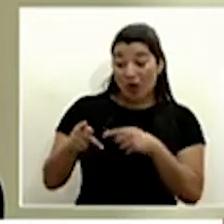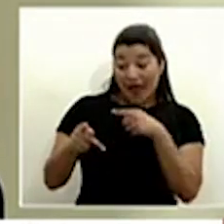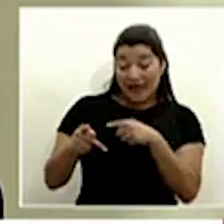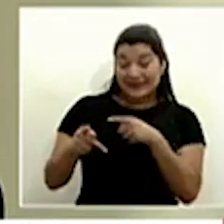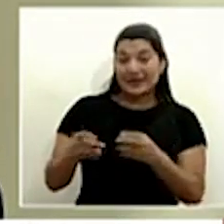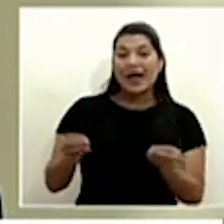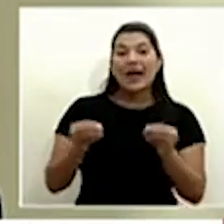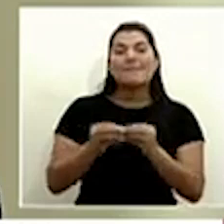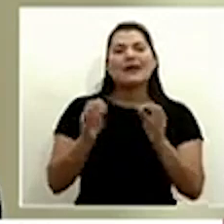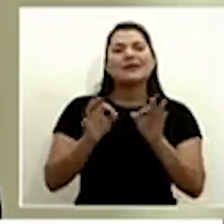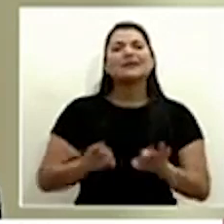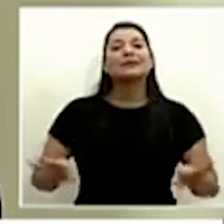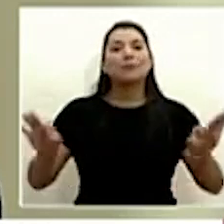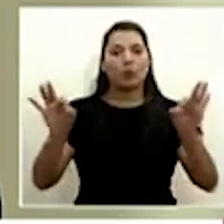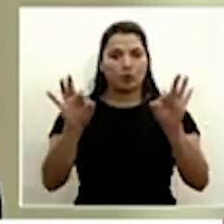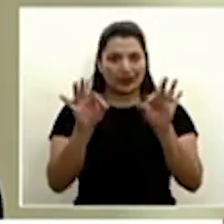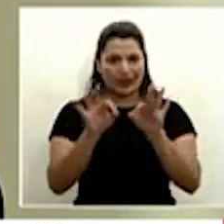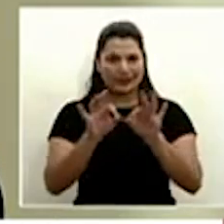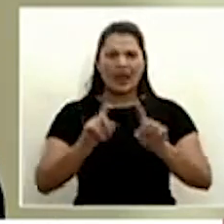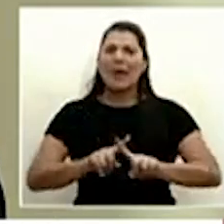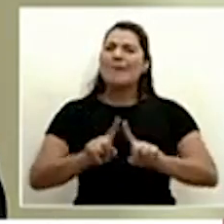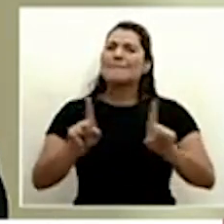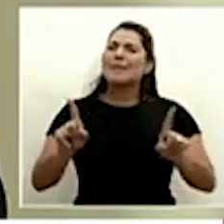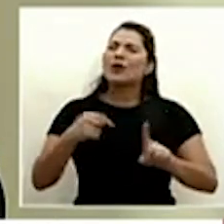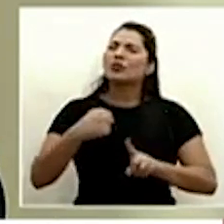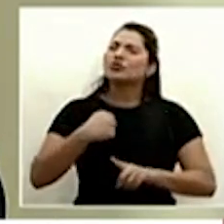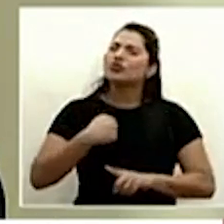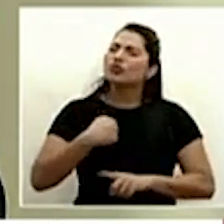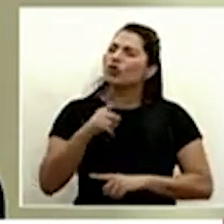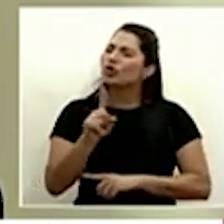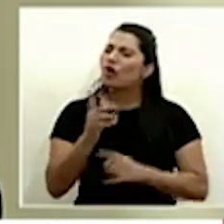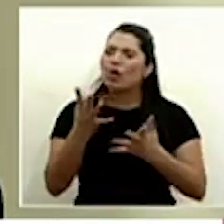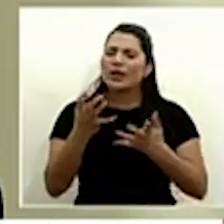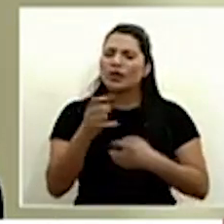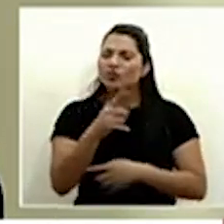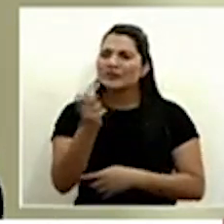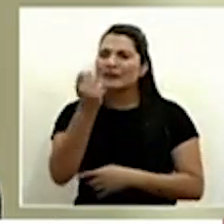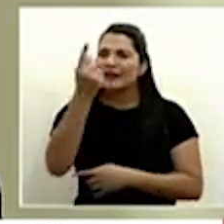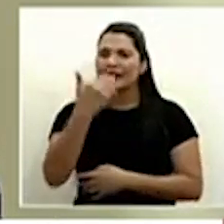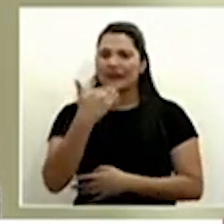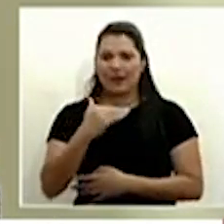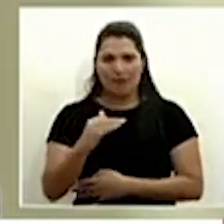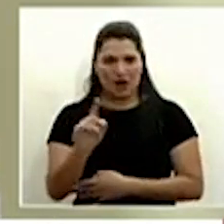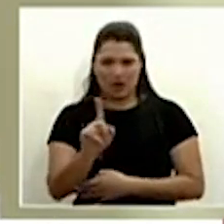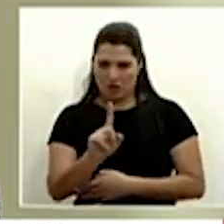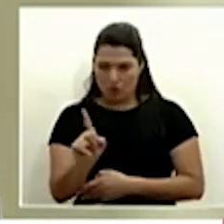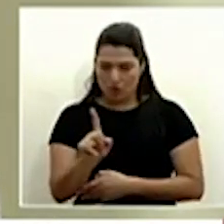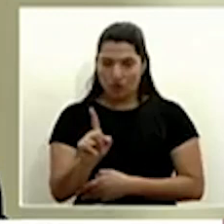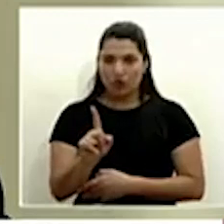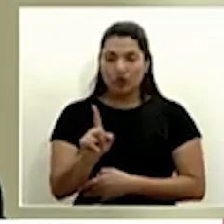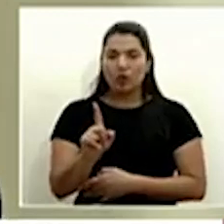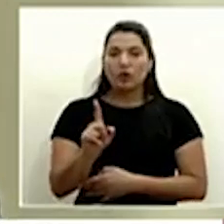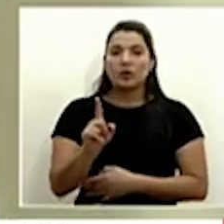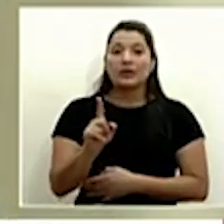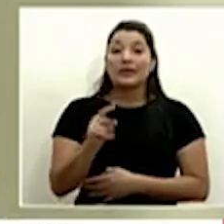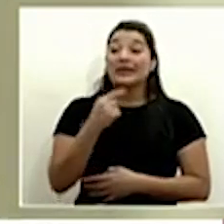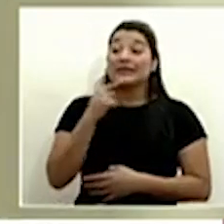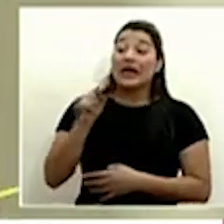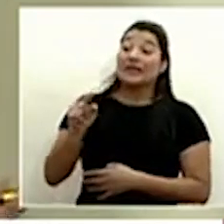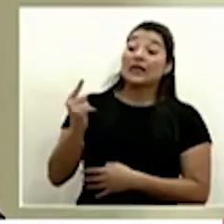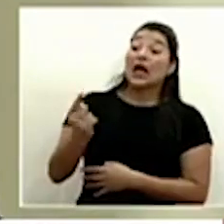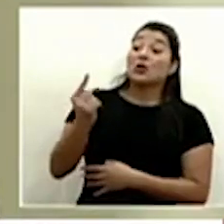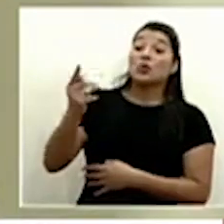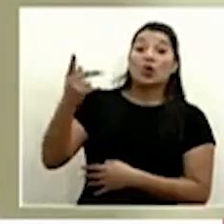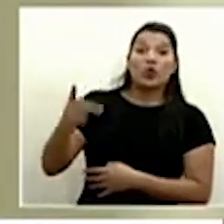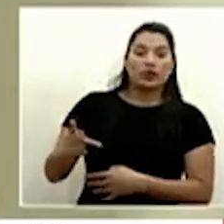Pero yo, por favor, aquí no quiero que se malinterprete y que digamos que ya no existe, o sea, que ese es el riesgo que existe, que entonces